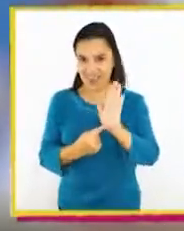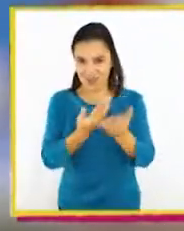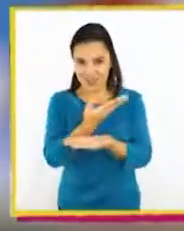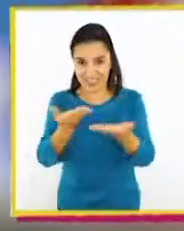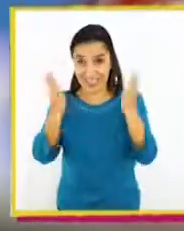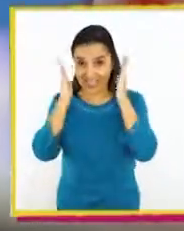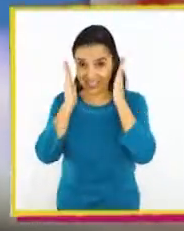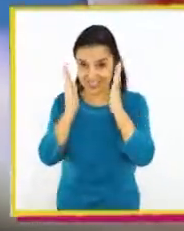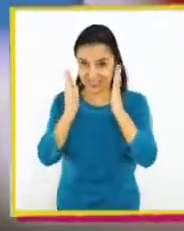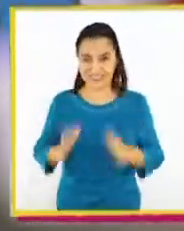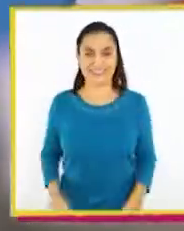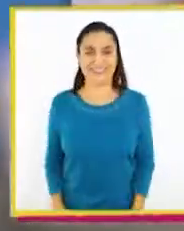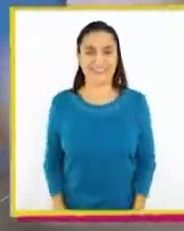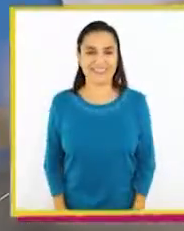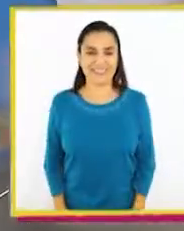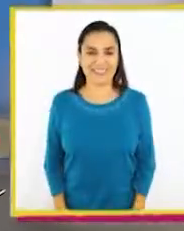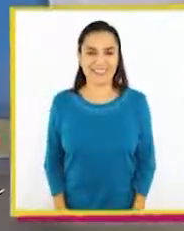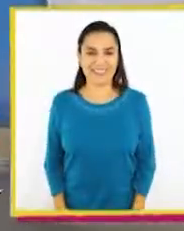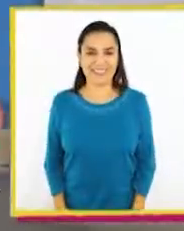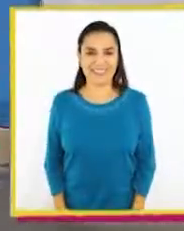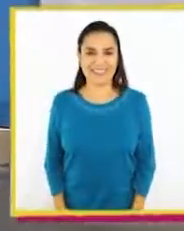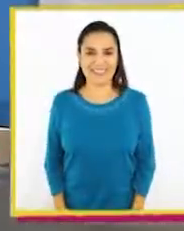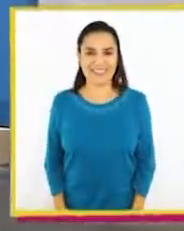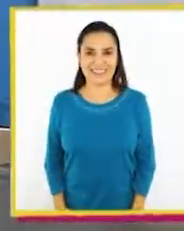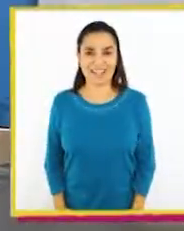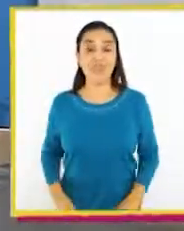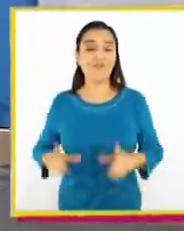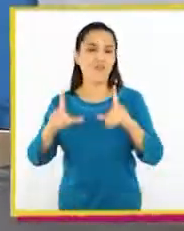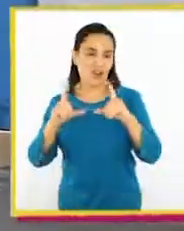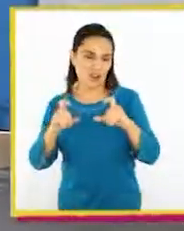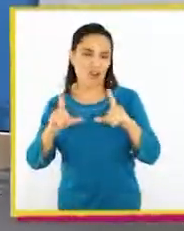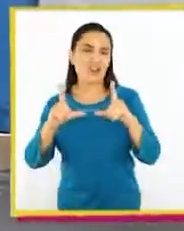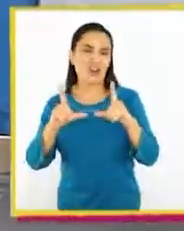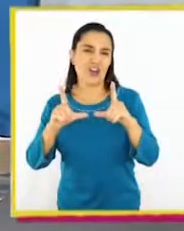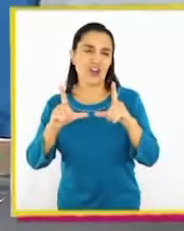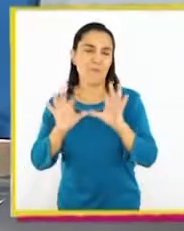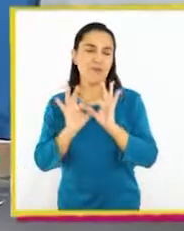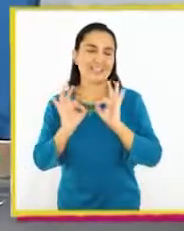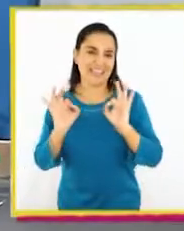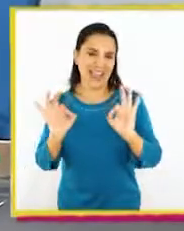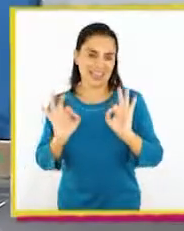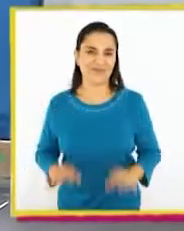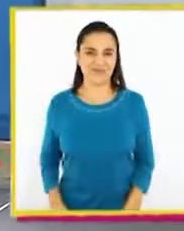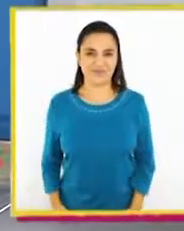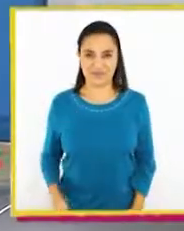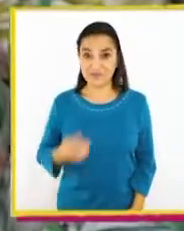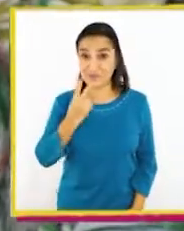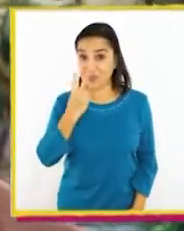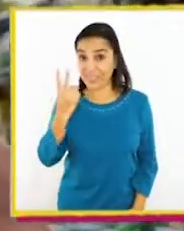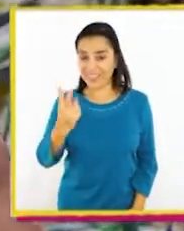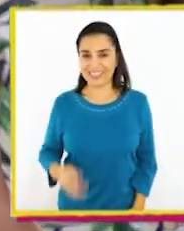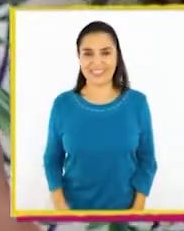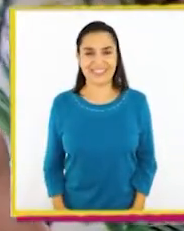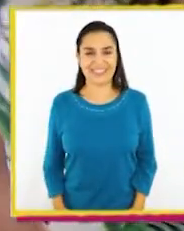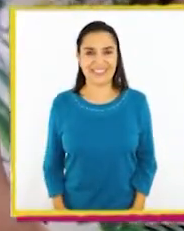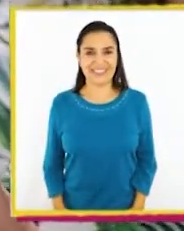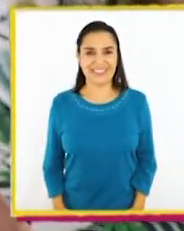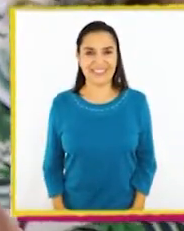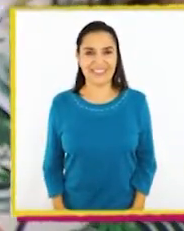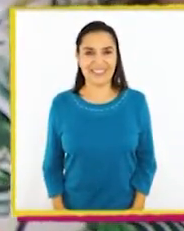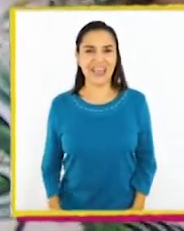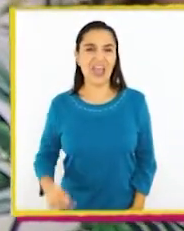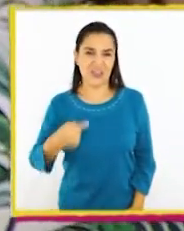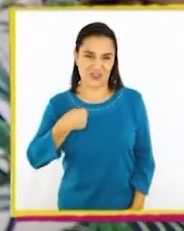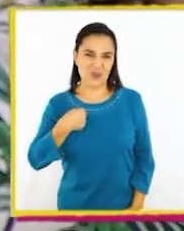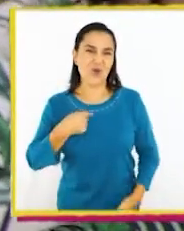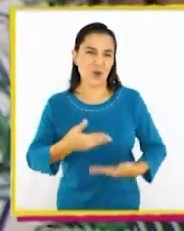Pongan mucha atención. Es una foto y es muy especial. Miren. Aquí